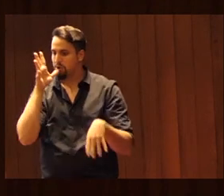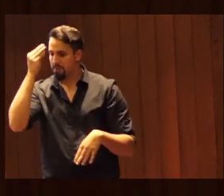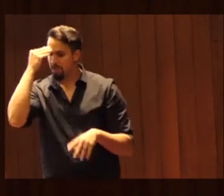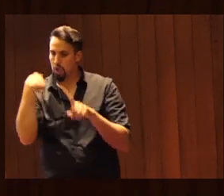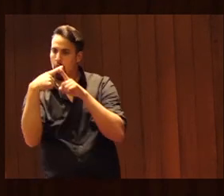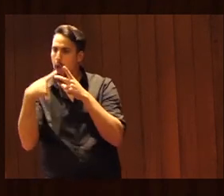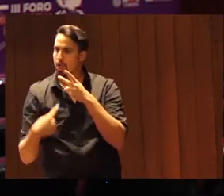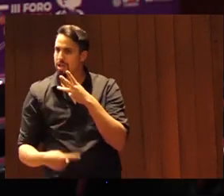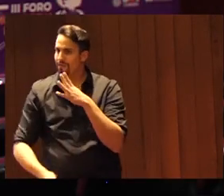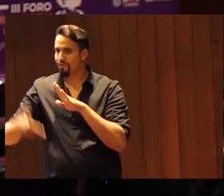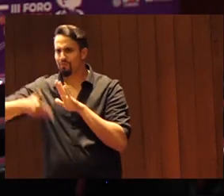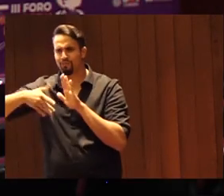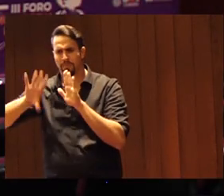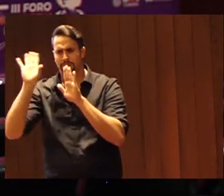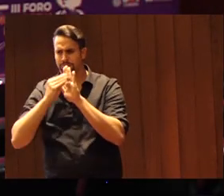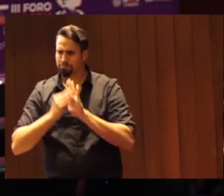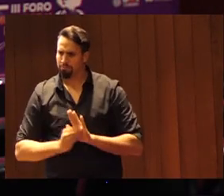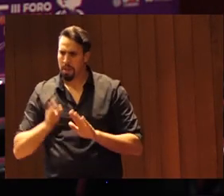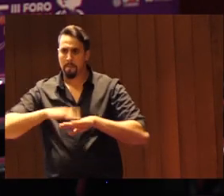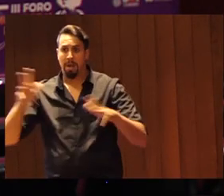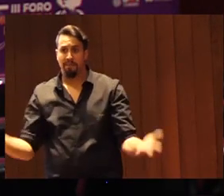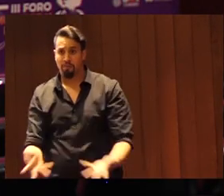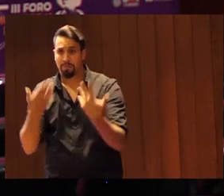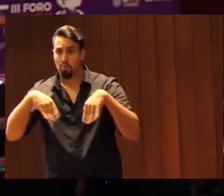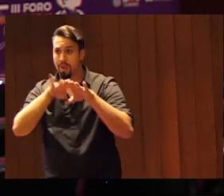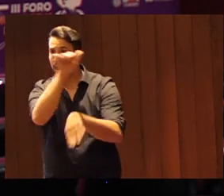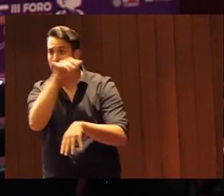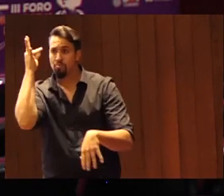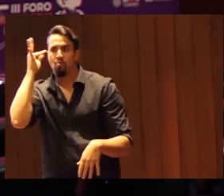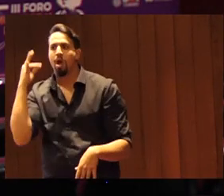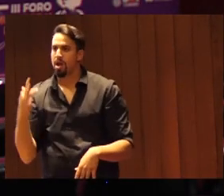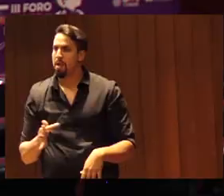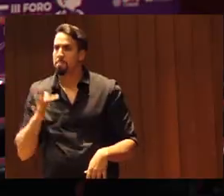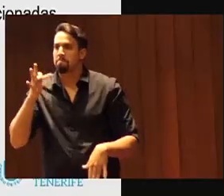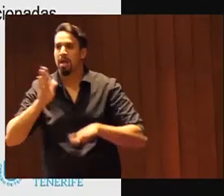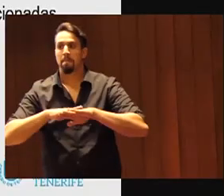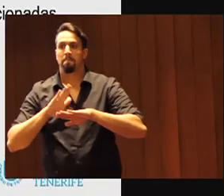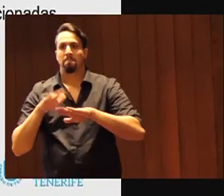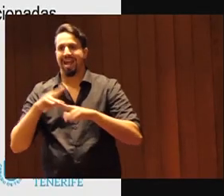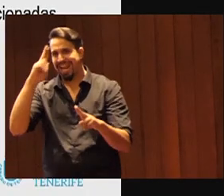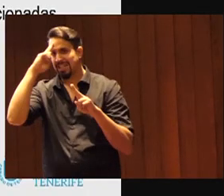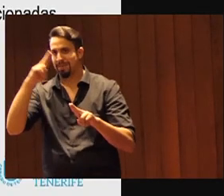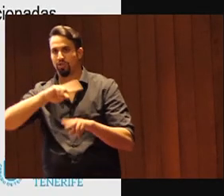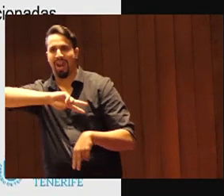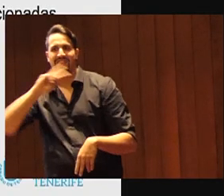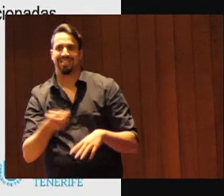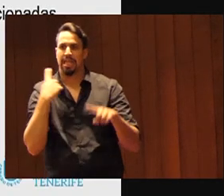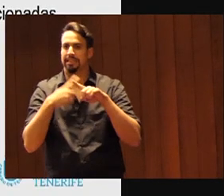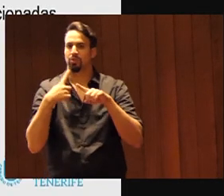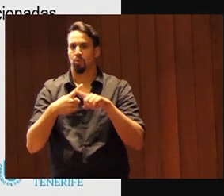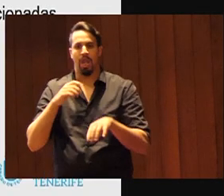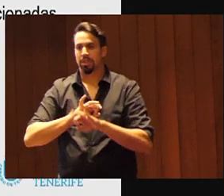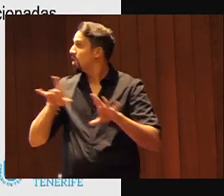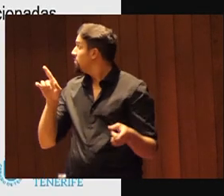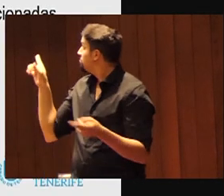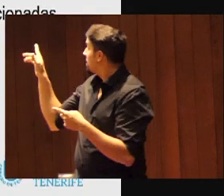fundamentales importantísimas para el fomento de la igualdad de mujeres y hombres y para el respeto a la diversidad sexual aquí lo